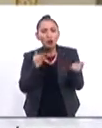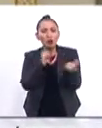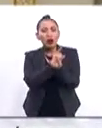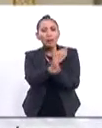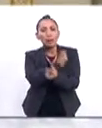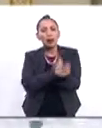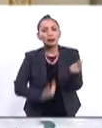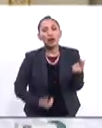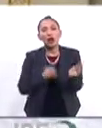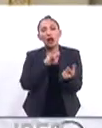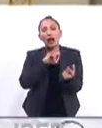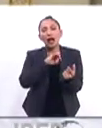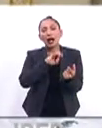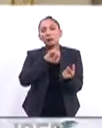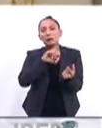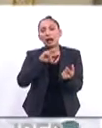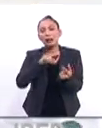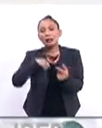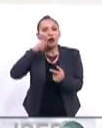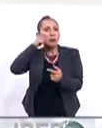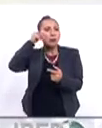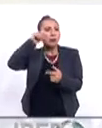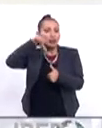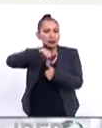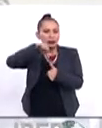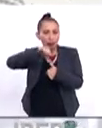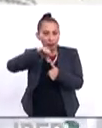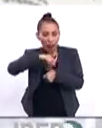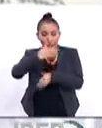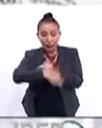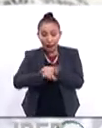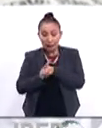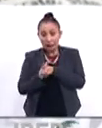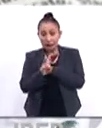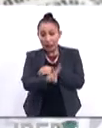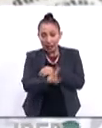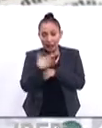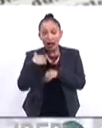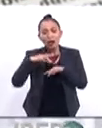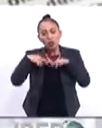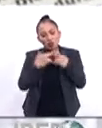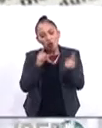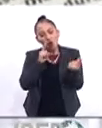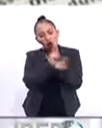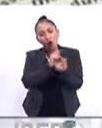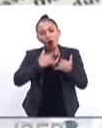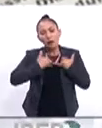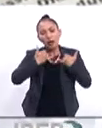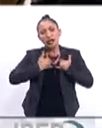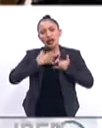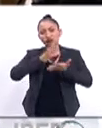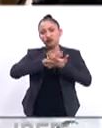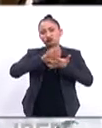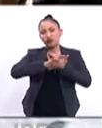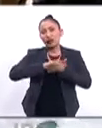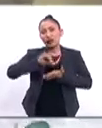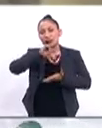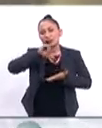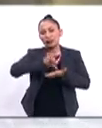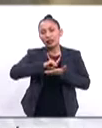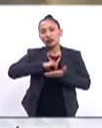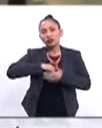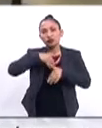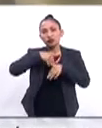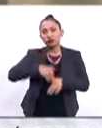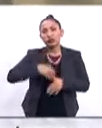con el presidente Juan Carlos Varela y con Obispos Centroamericanos, mientras que el viernes sostendrá un encuentro con jóvenes presos en el Centro de